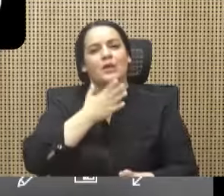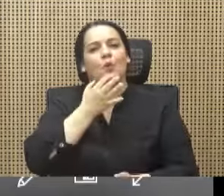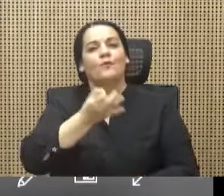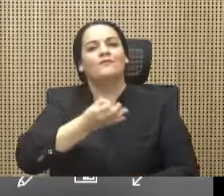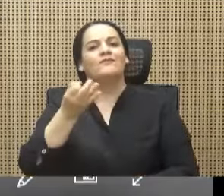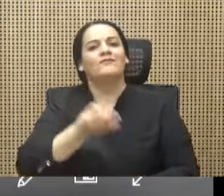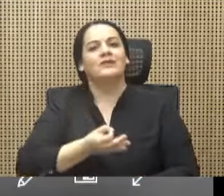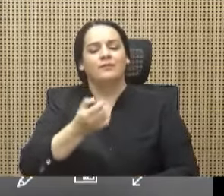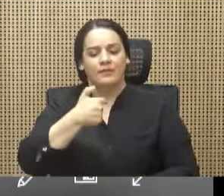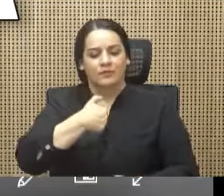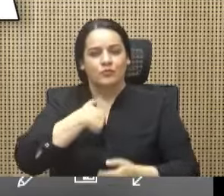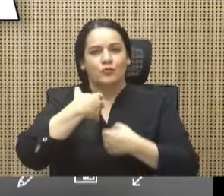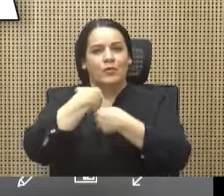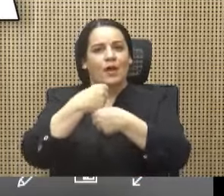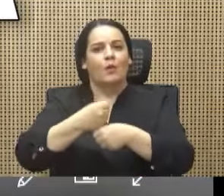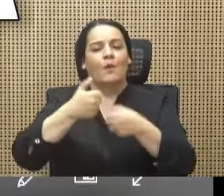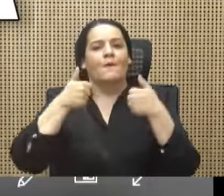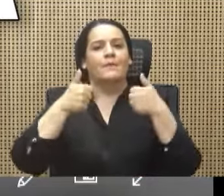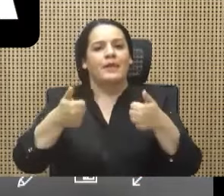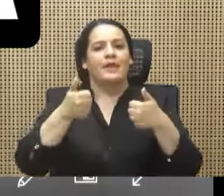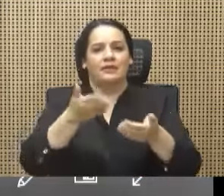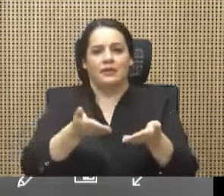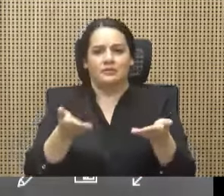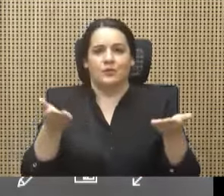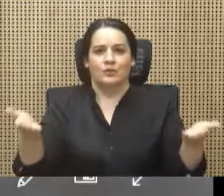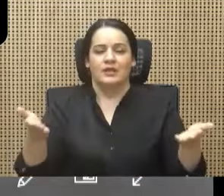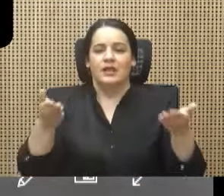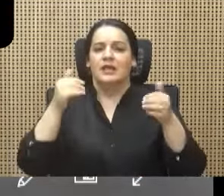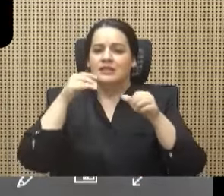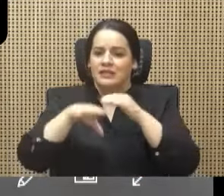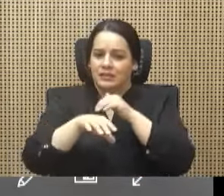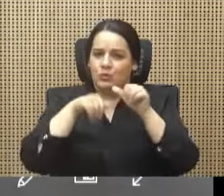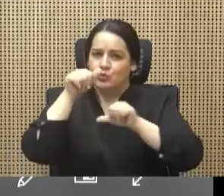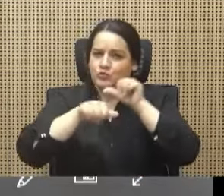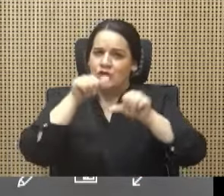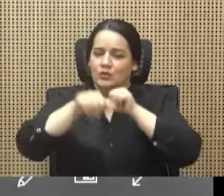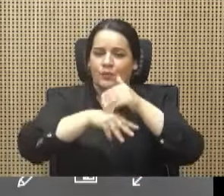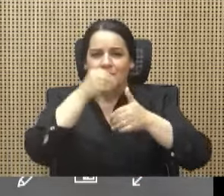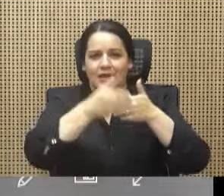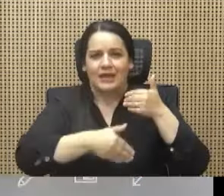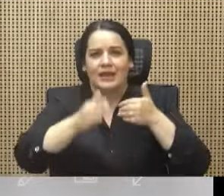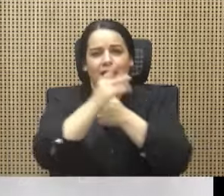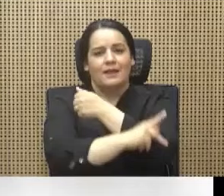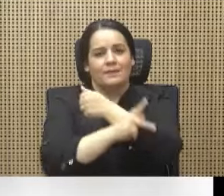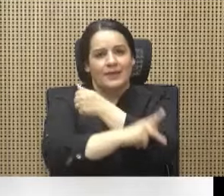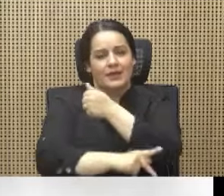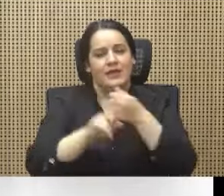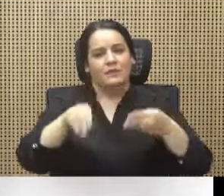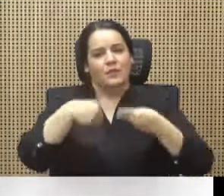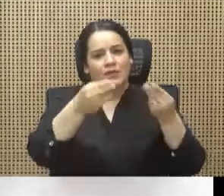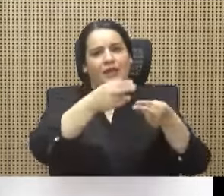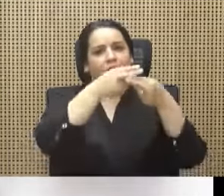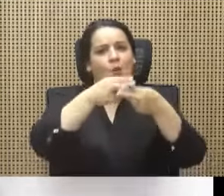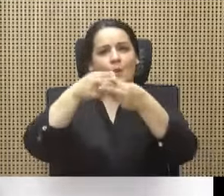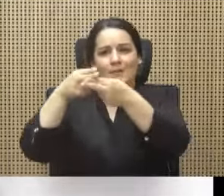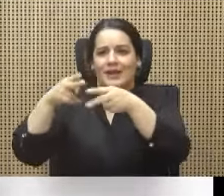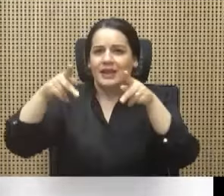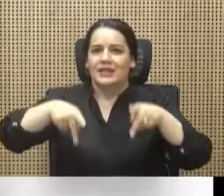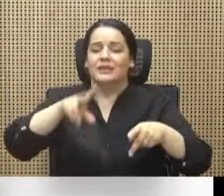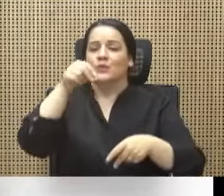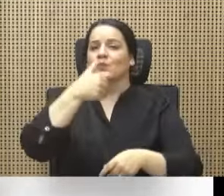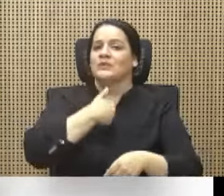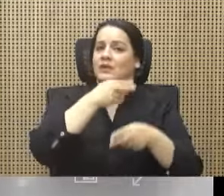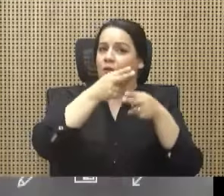estamos haciendo las cosas bien, que estamos luchando por sacar este país adelante, por darle nombre a la gente que no tiene nombre,